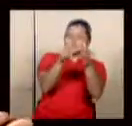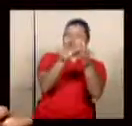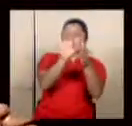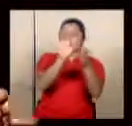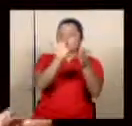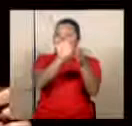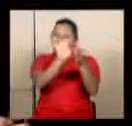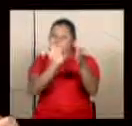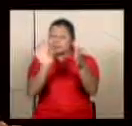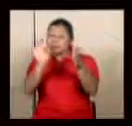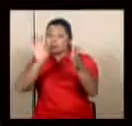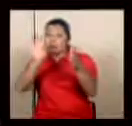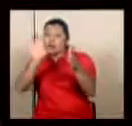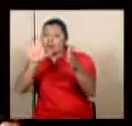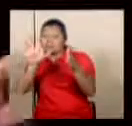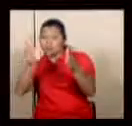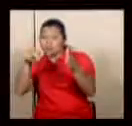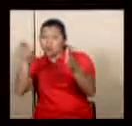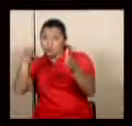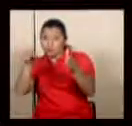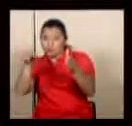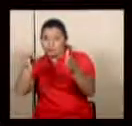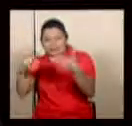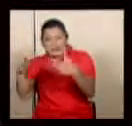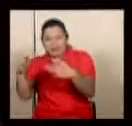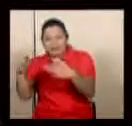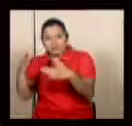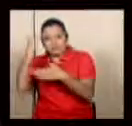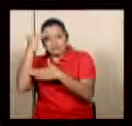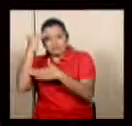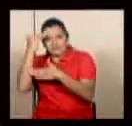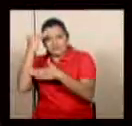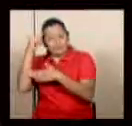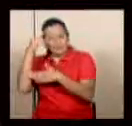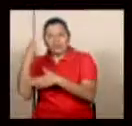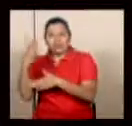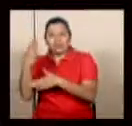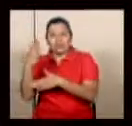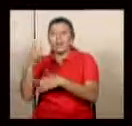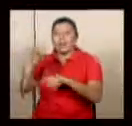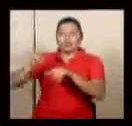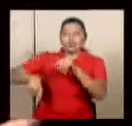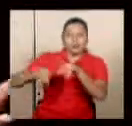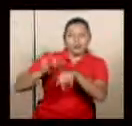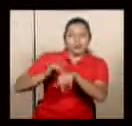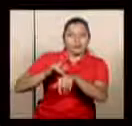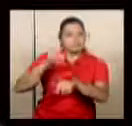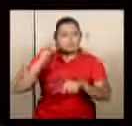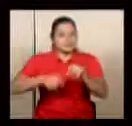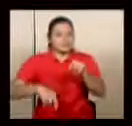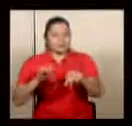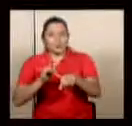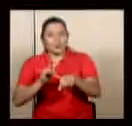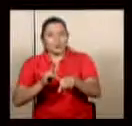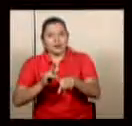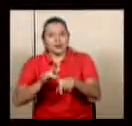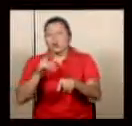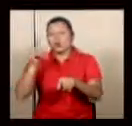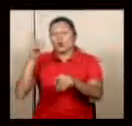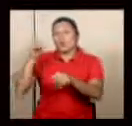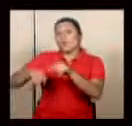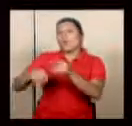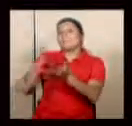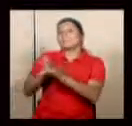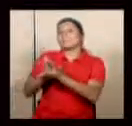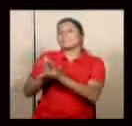gastos 95 pesos rígidos rígidos en donde no se puede no se puede dejar de pagar la planilla